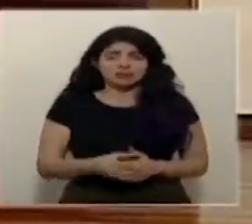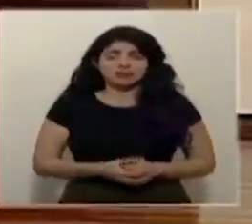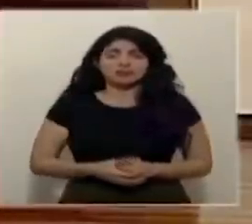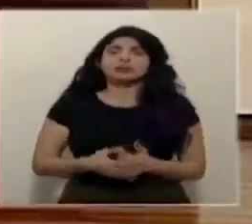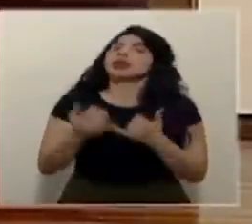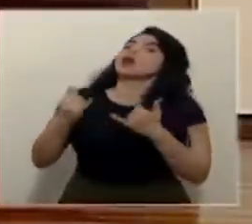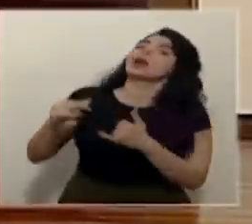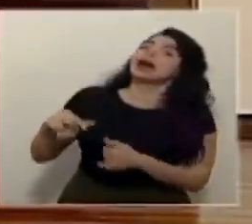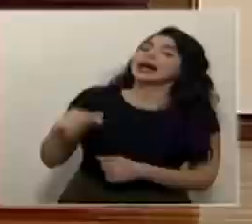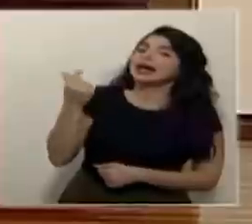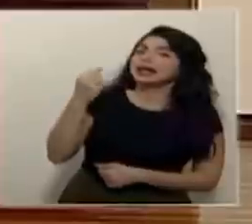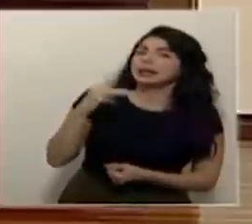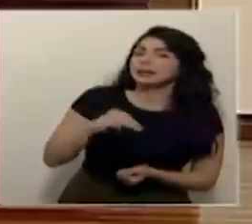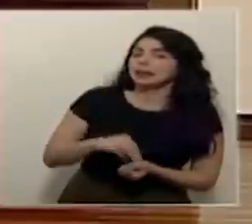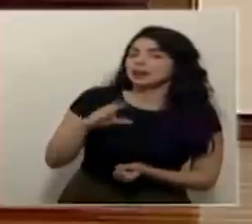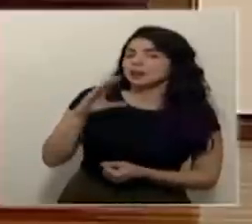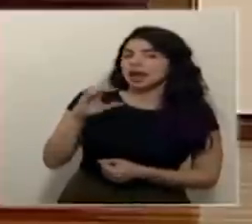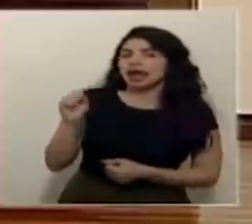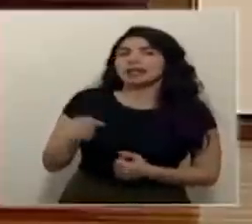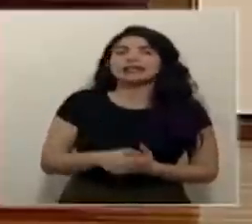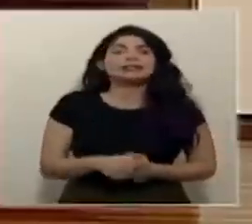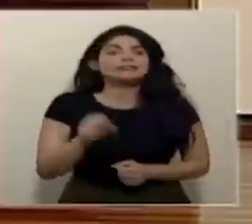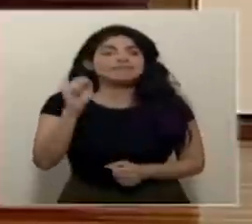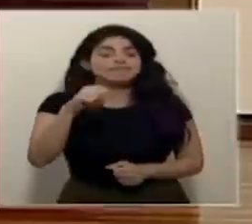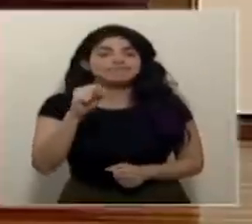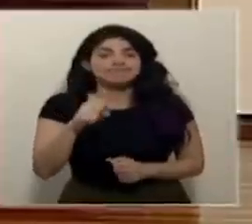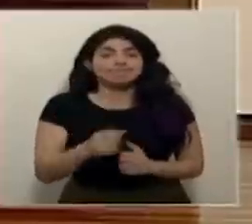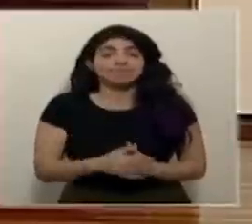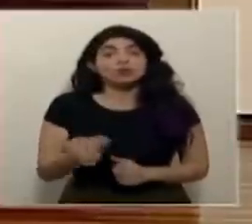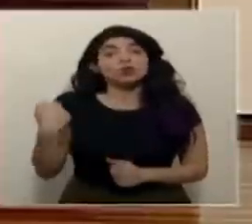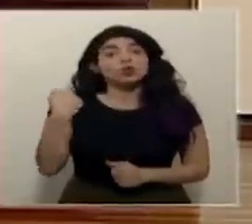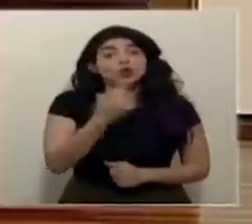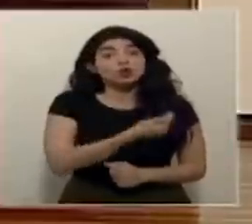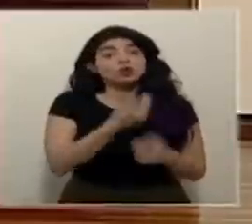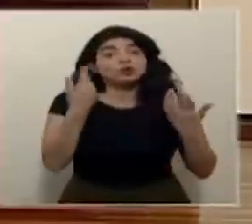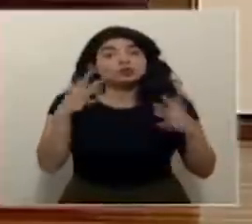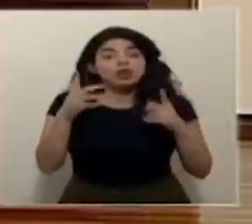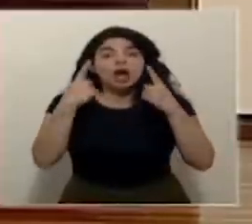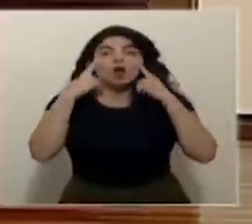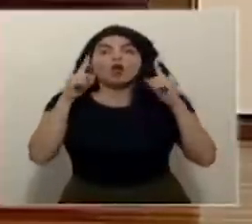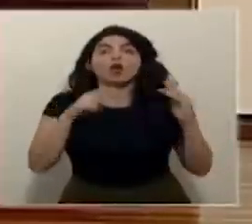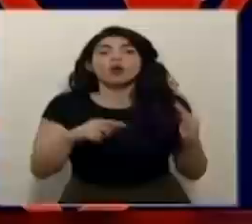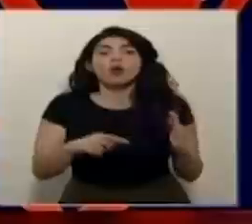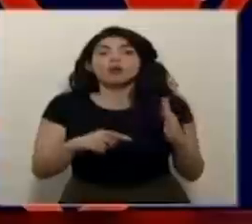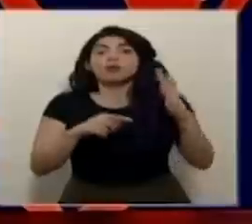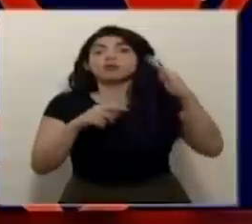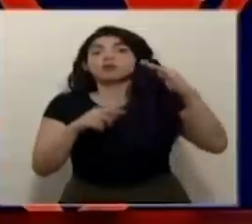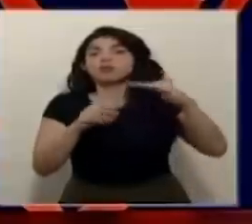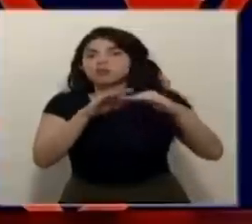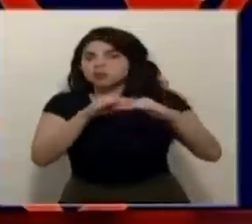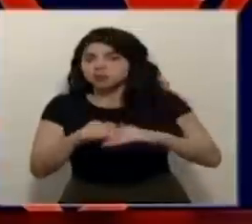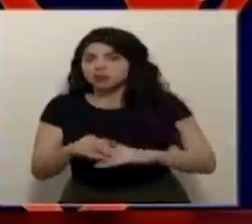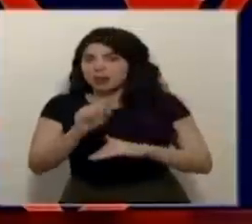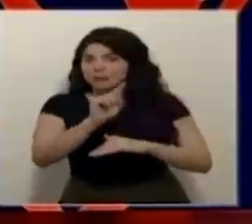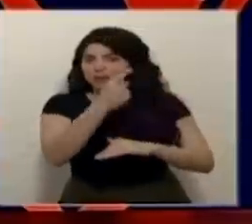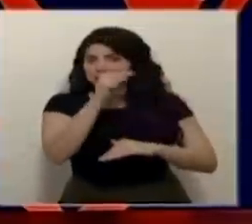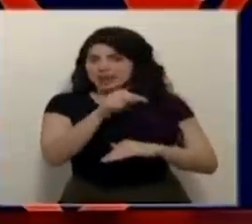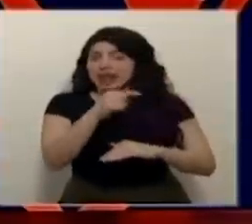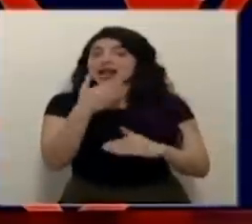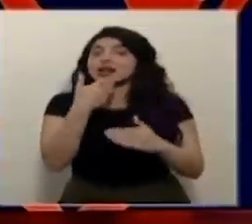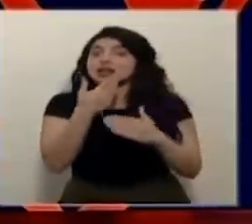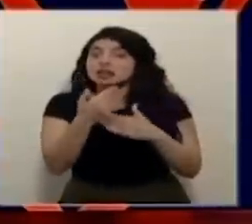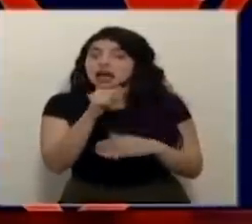escuchamos al gerente médico de la carga sí nosotros logramos aplanar la primera ola y gracias a eso el país